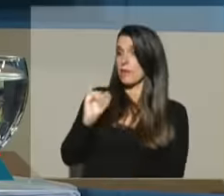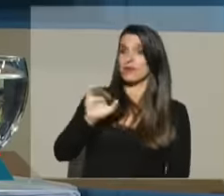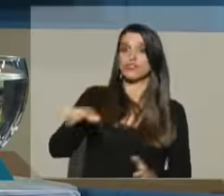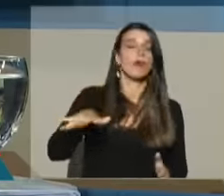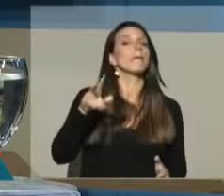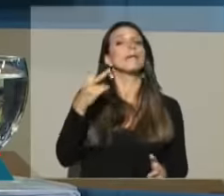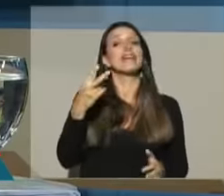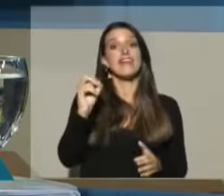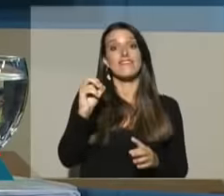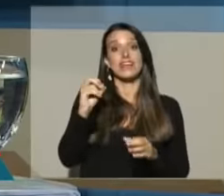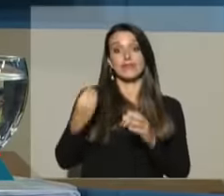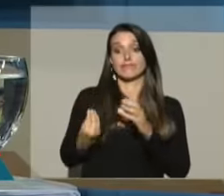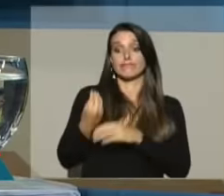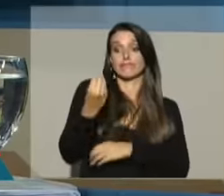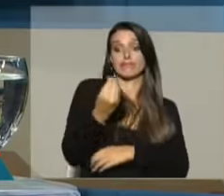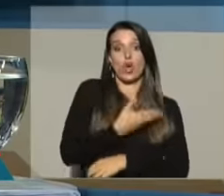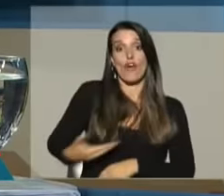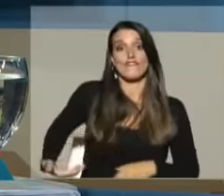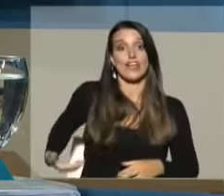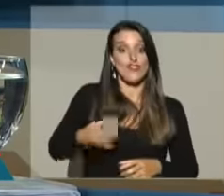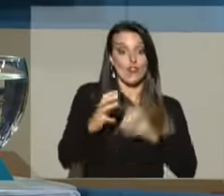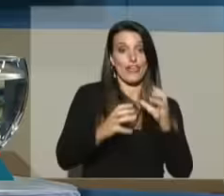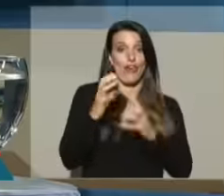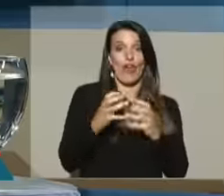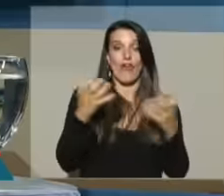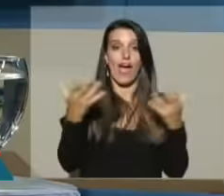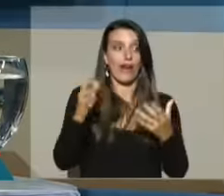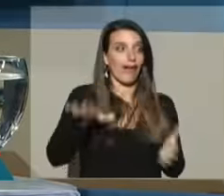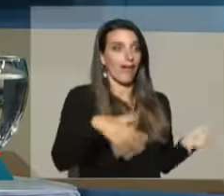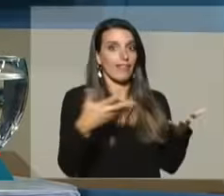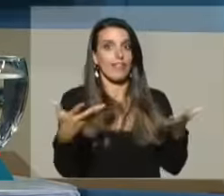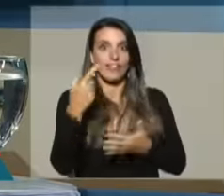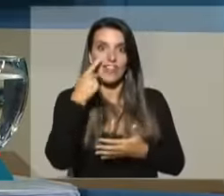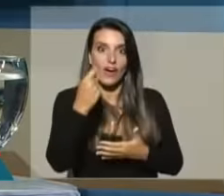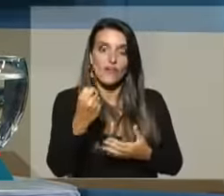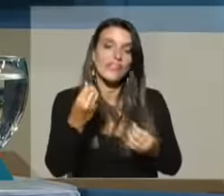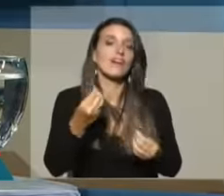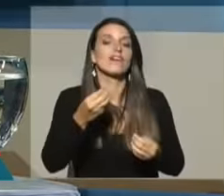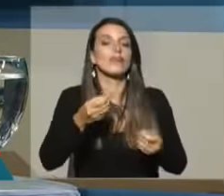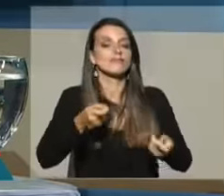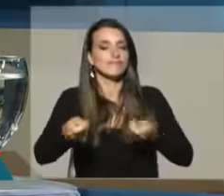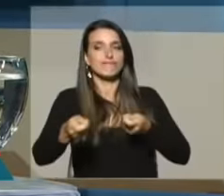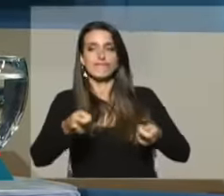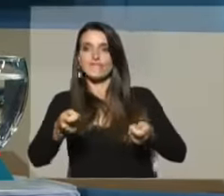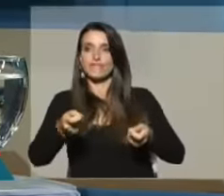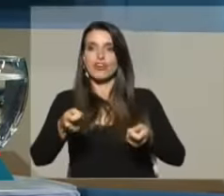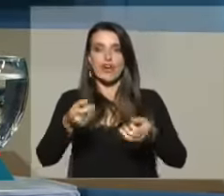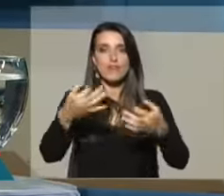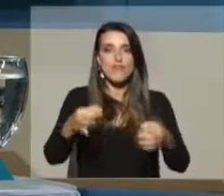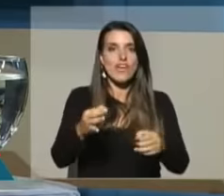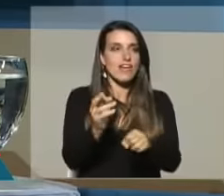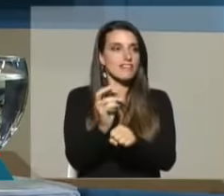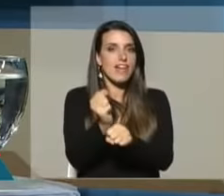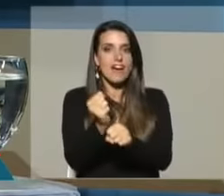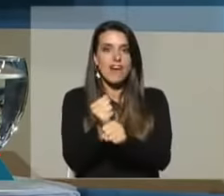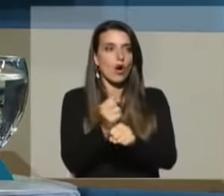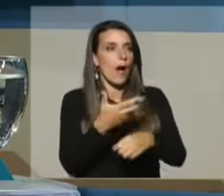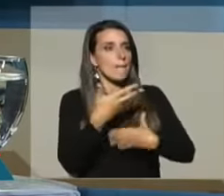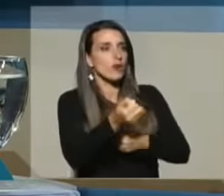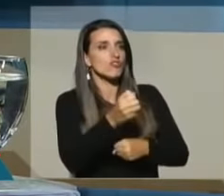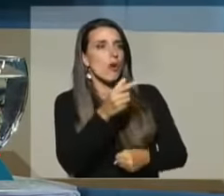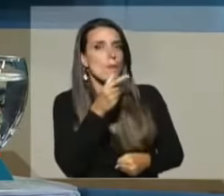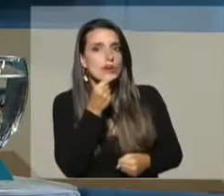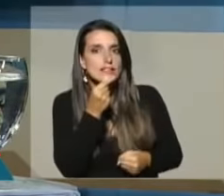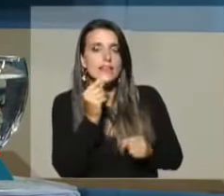cuando asumió el gobierno de coalición hasta el día de hoy vienen demostrando que la gestión de gobierno, el respaldo a la policía